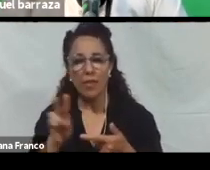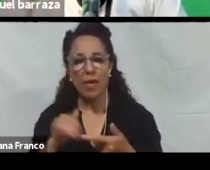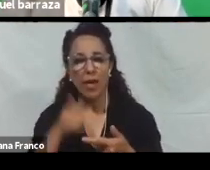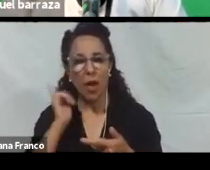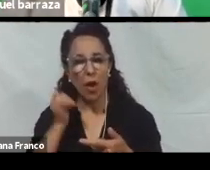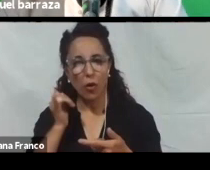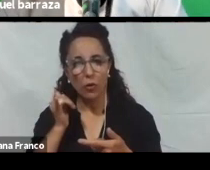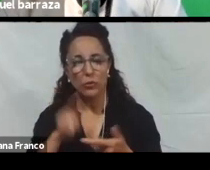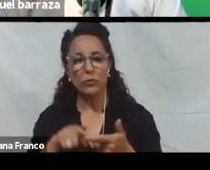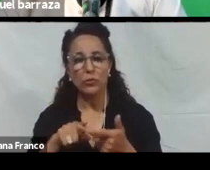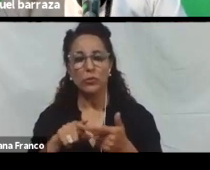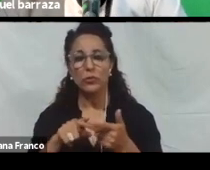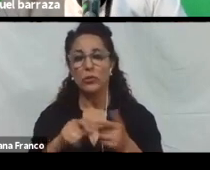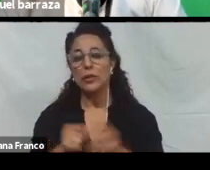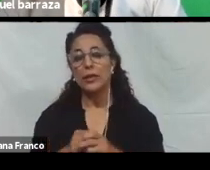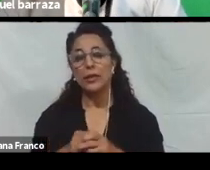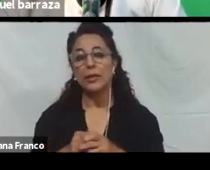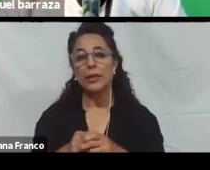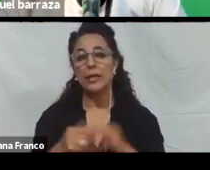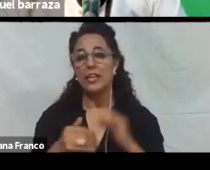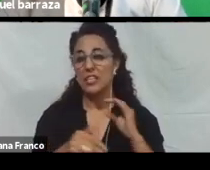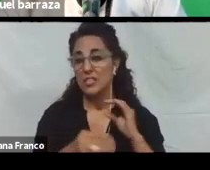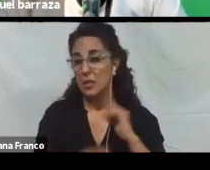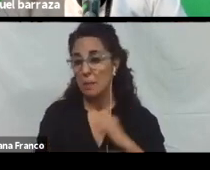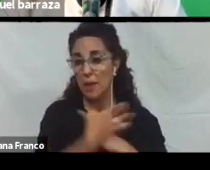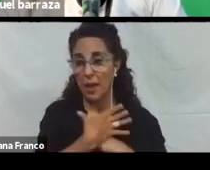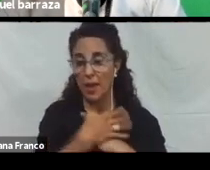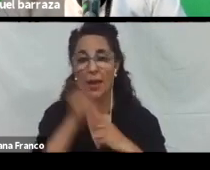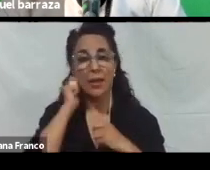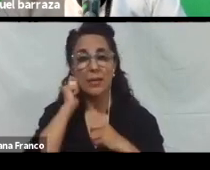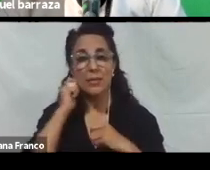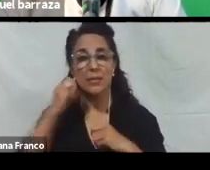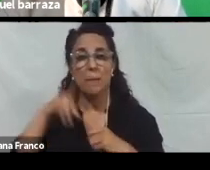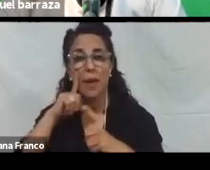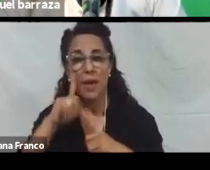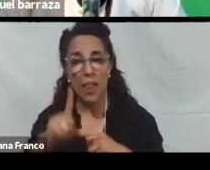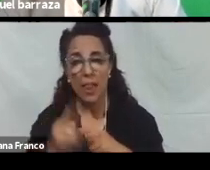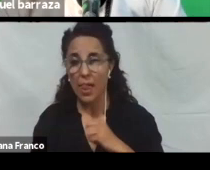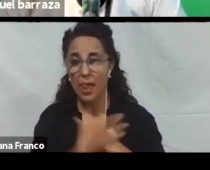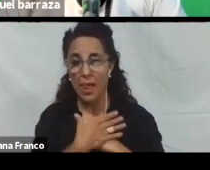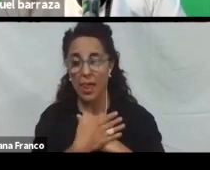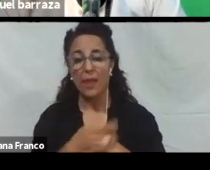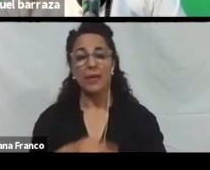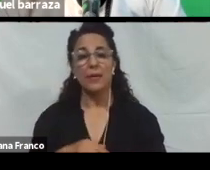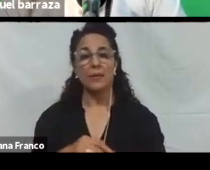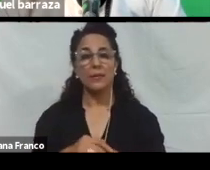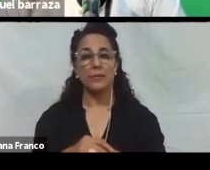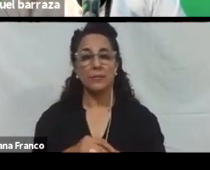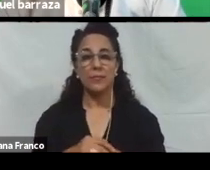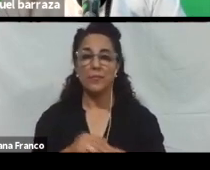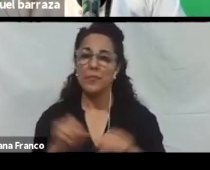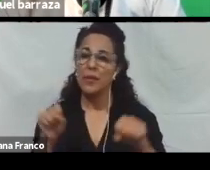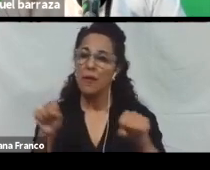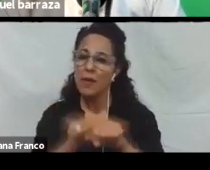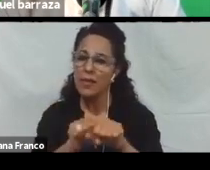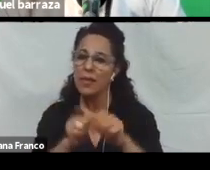En Gmail. Aparte. De la vista común. Tiene una vista. Estándar HTML. Que eso significa. Que. Que la interfaz. Se vuelve más sencilla. Más fácil. Más